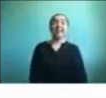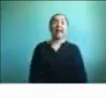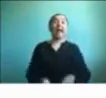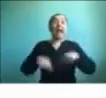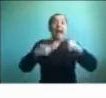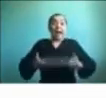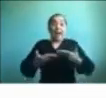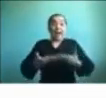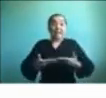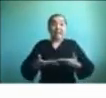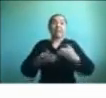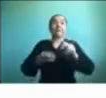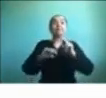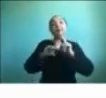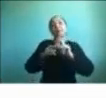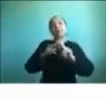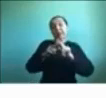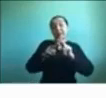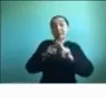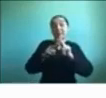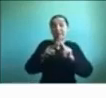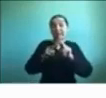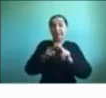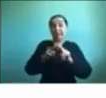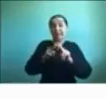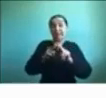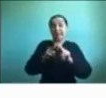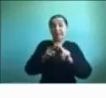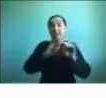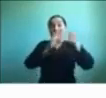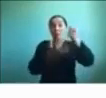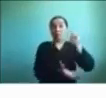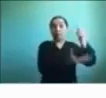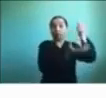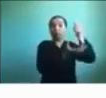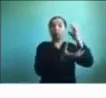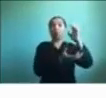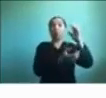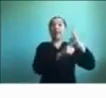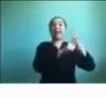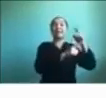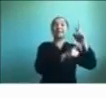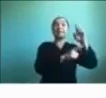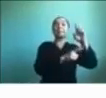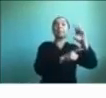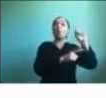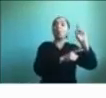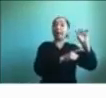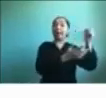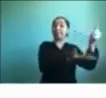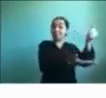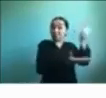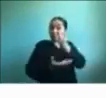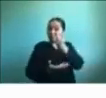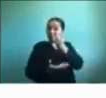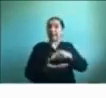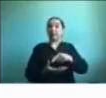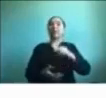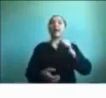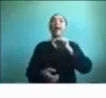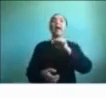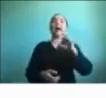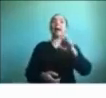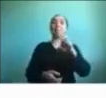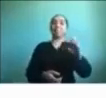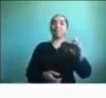encontramos desarrollando, gracias a un fondo Explora, una app que se llama Rekin, que